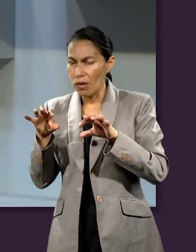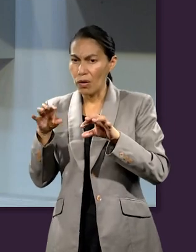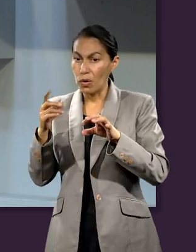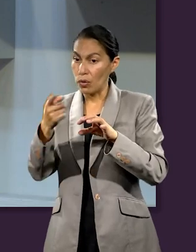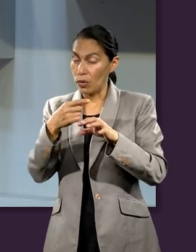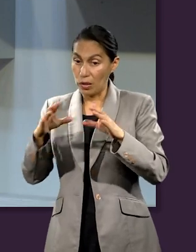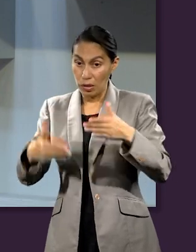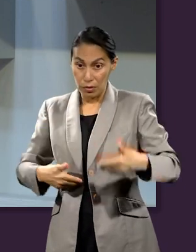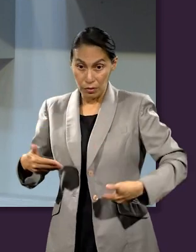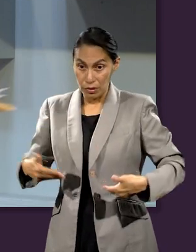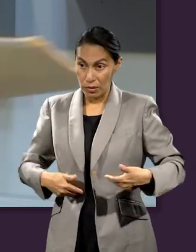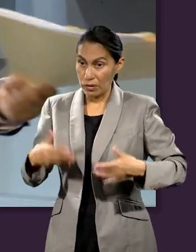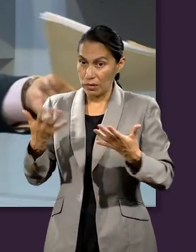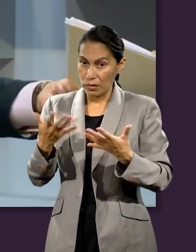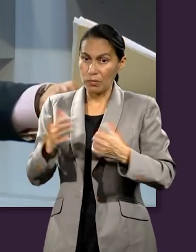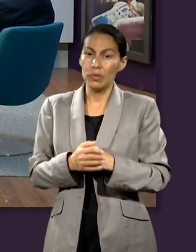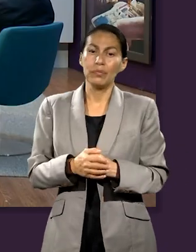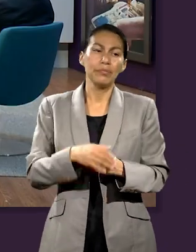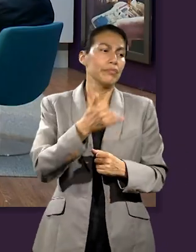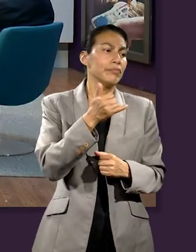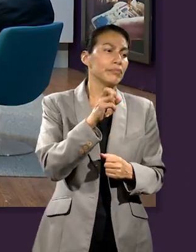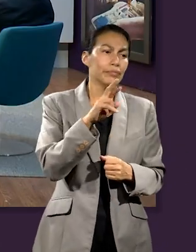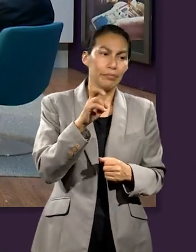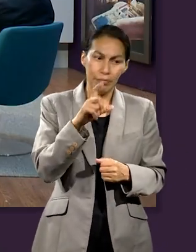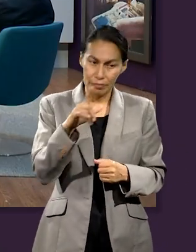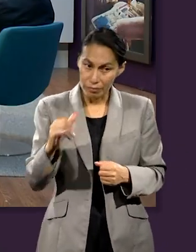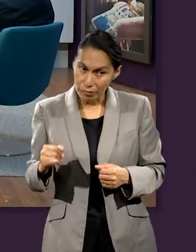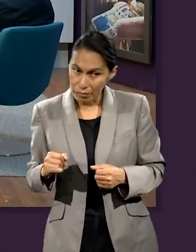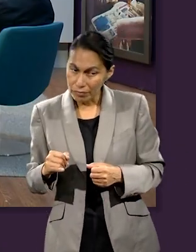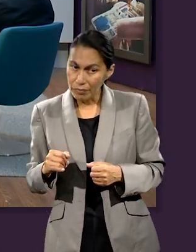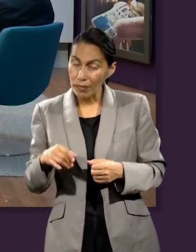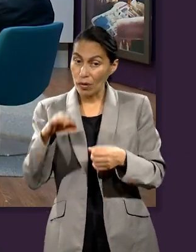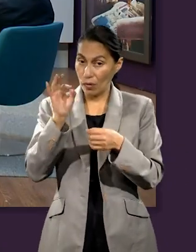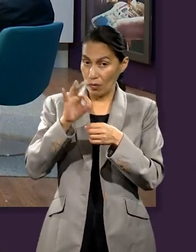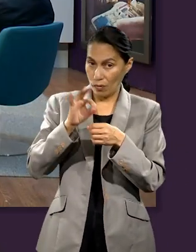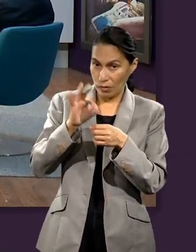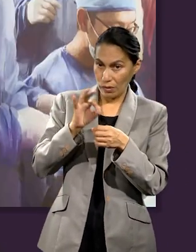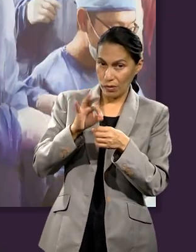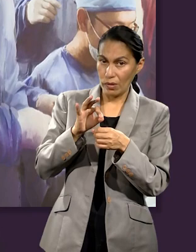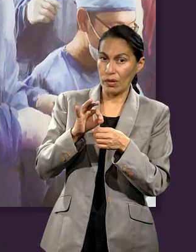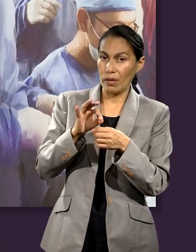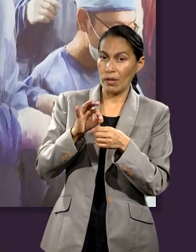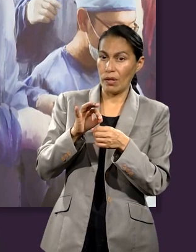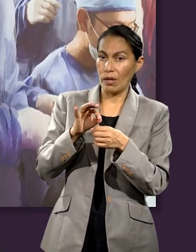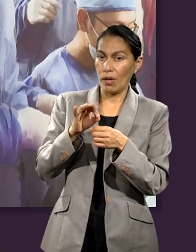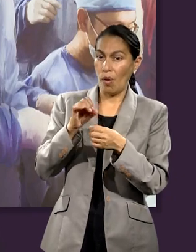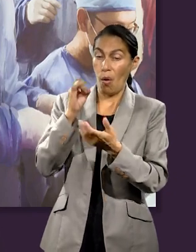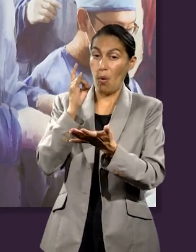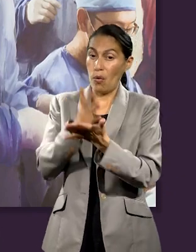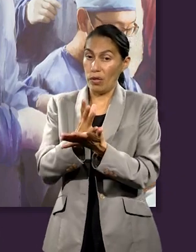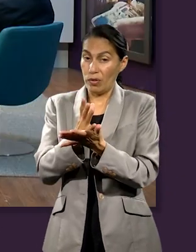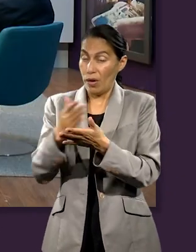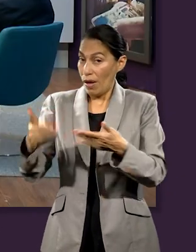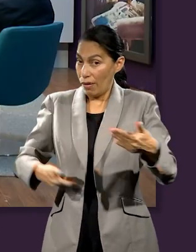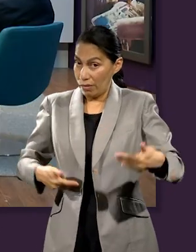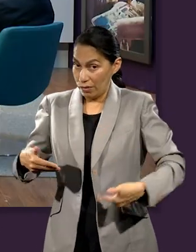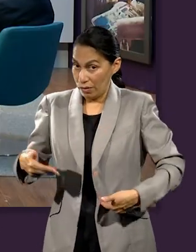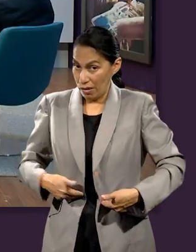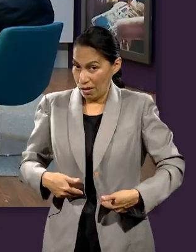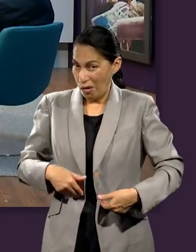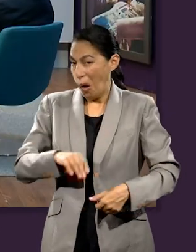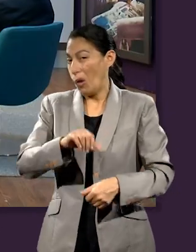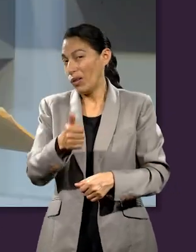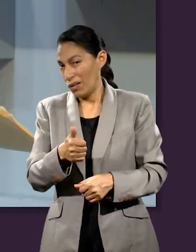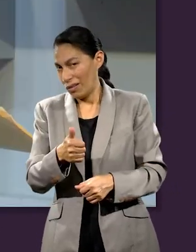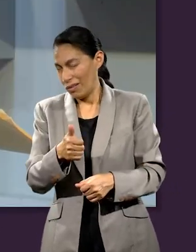englobamos con adoración y decir, Yareli, la ofrenda no es solo una actividad